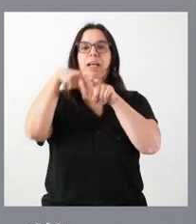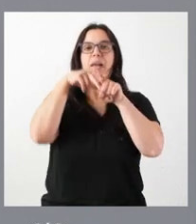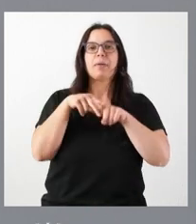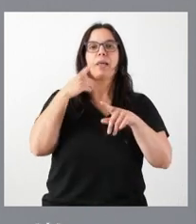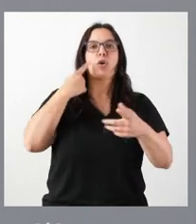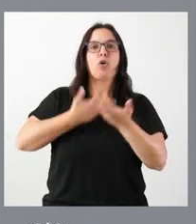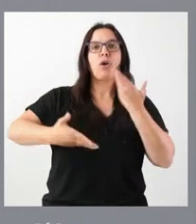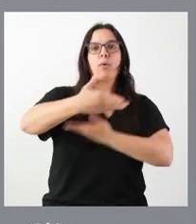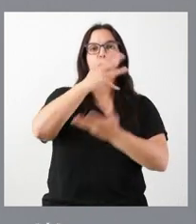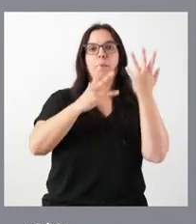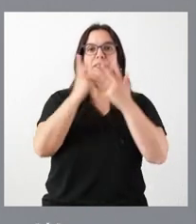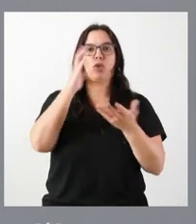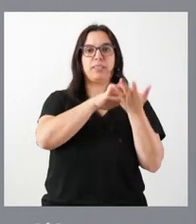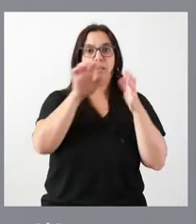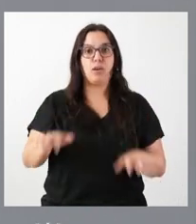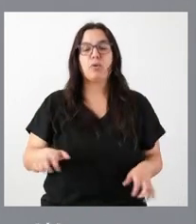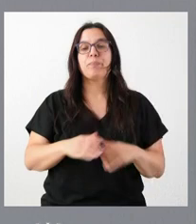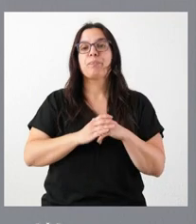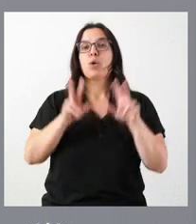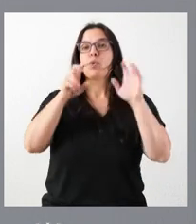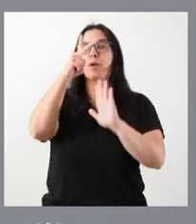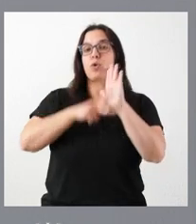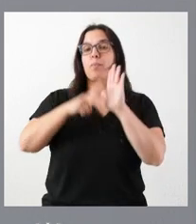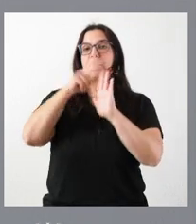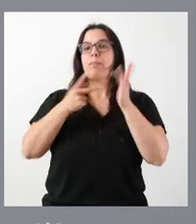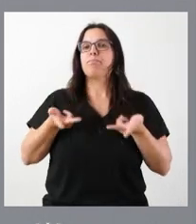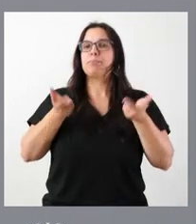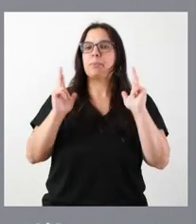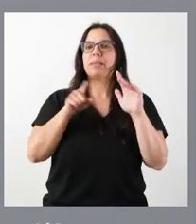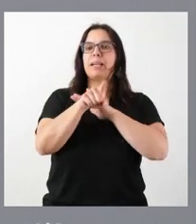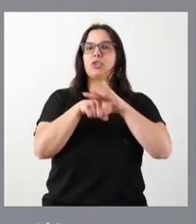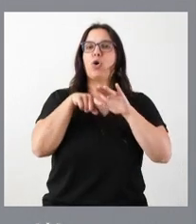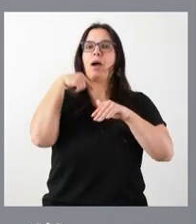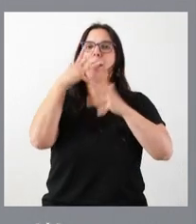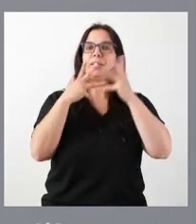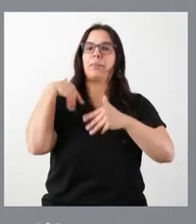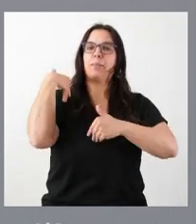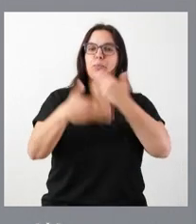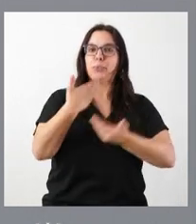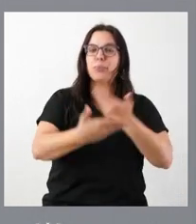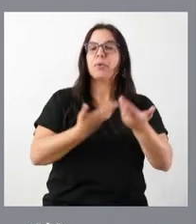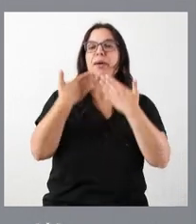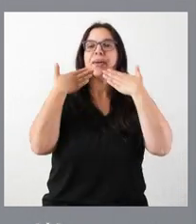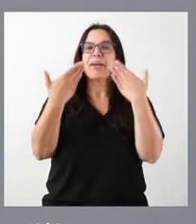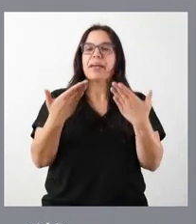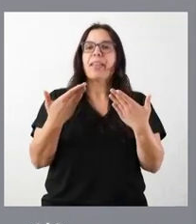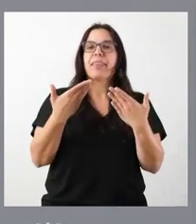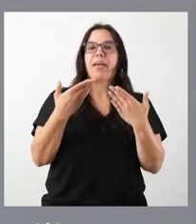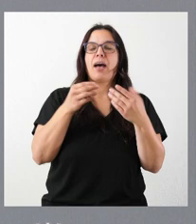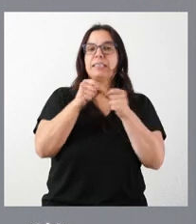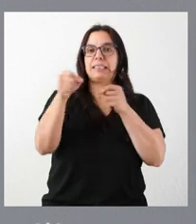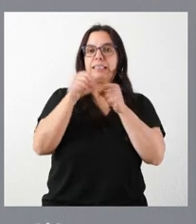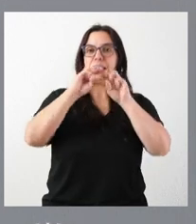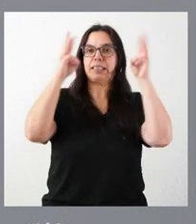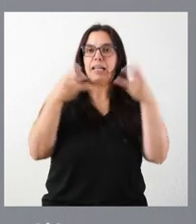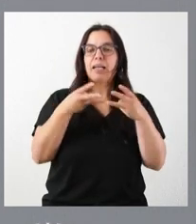de la Administración de Castilla y León. La nueva normativa va a permitir la tramitación administrativa de esos instrumentos a través de la vía telemática y, por tanto,